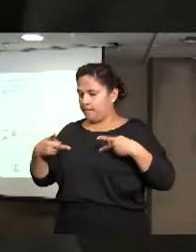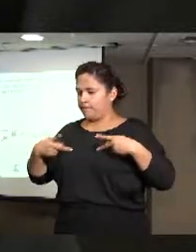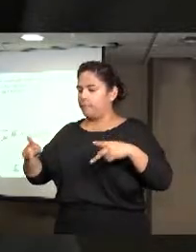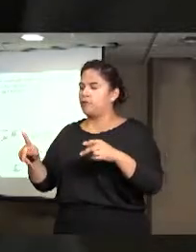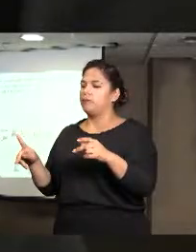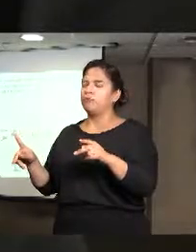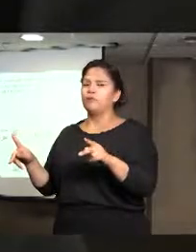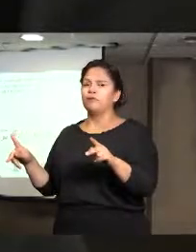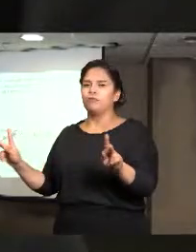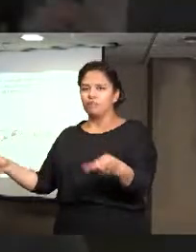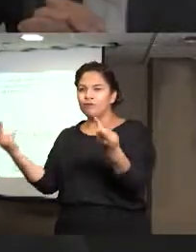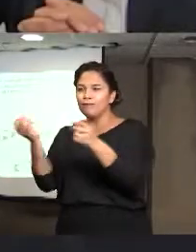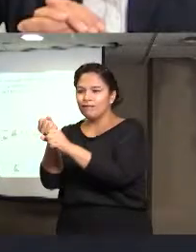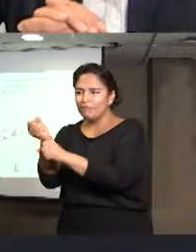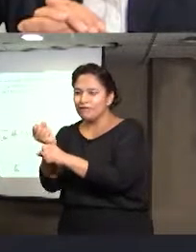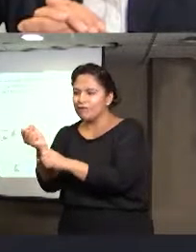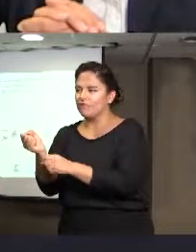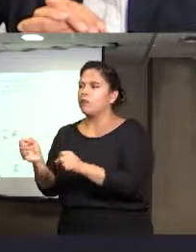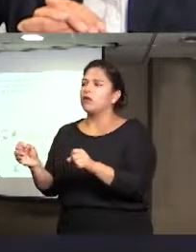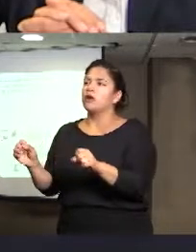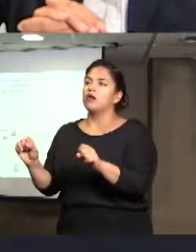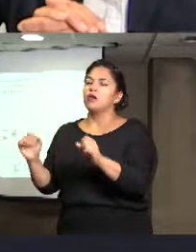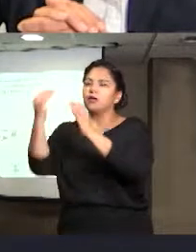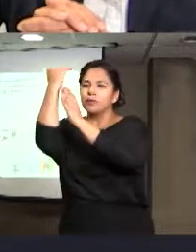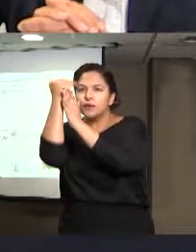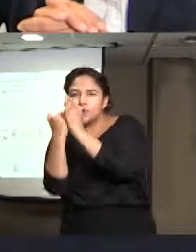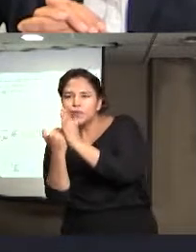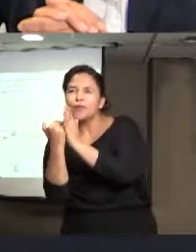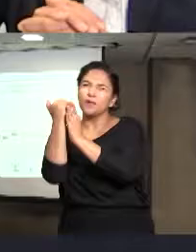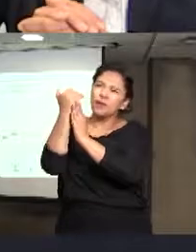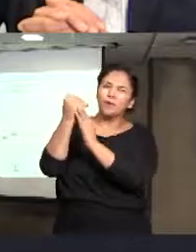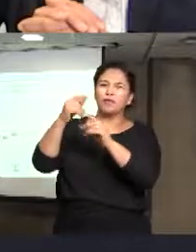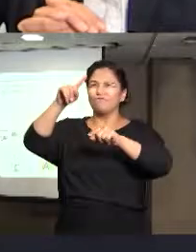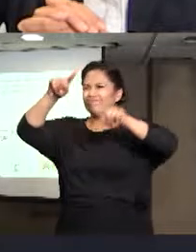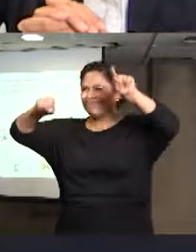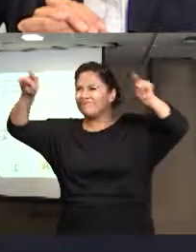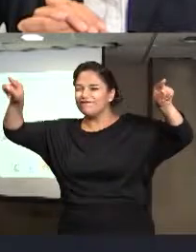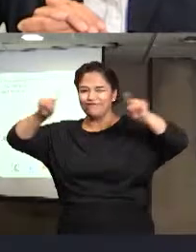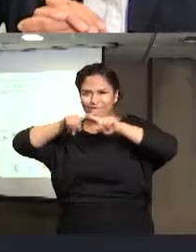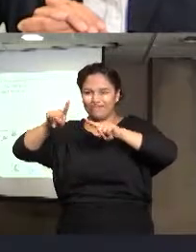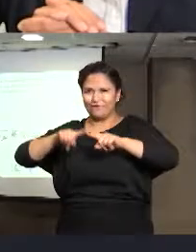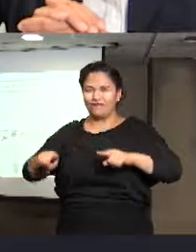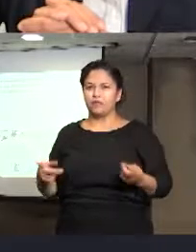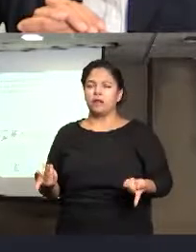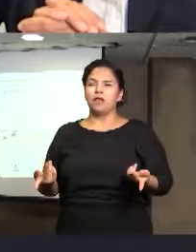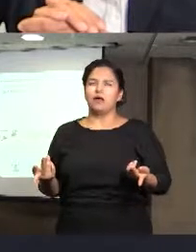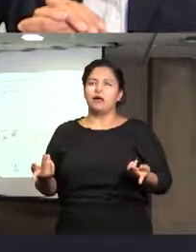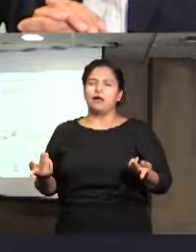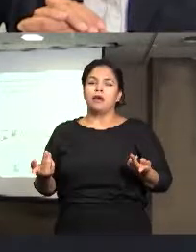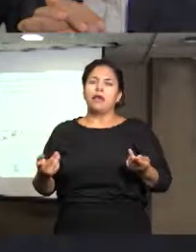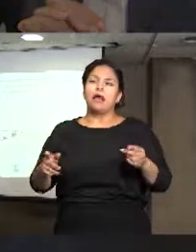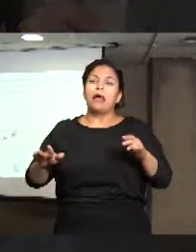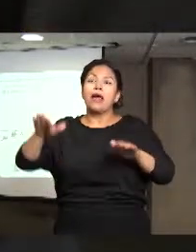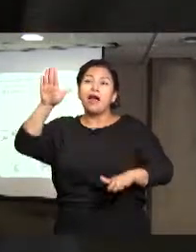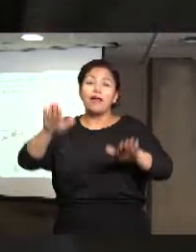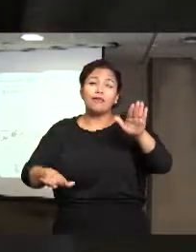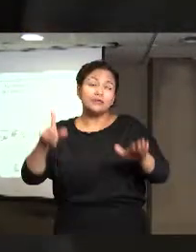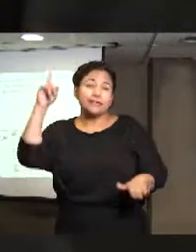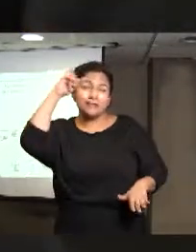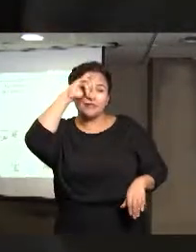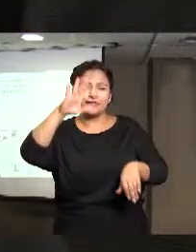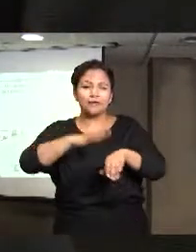insisto que algo que hemos comentado muchas veces, hay una confusión entre lo que es trata de personas y explotación,